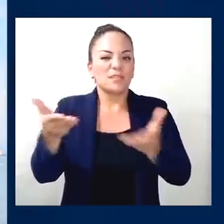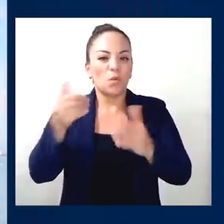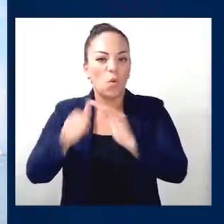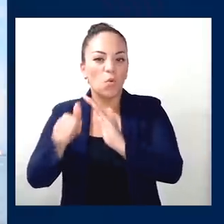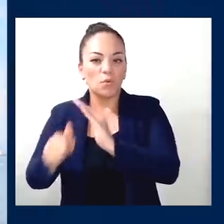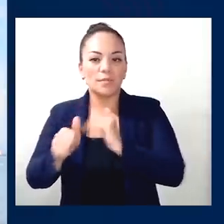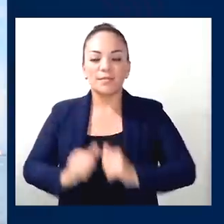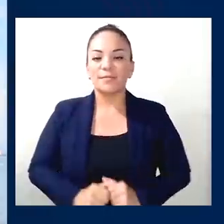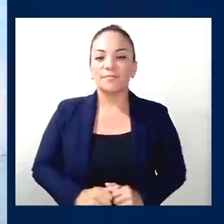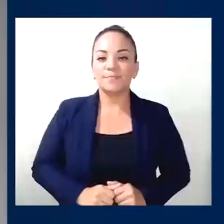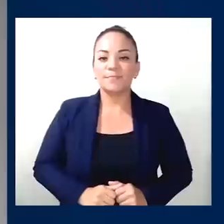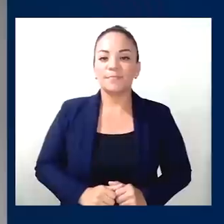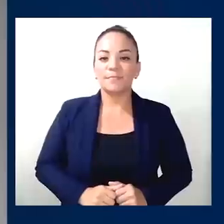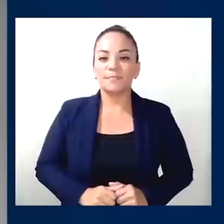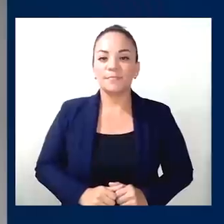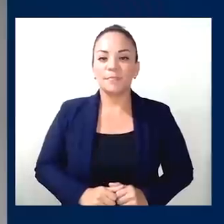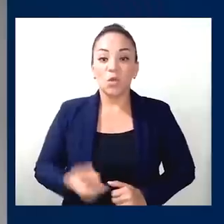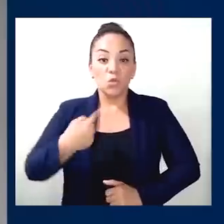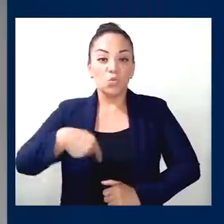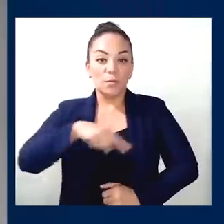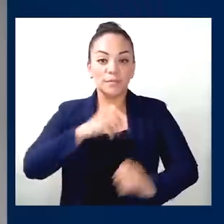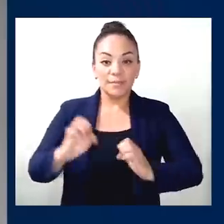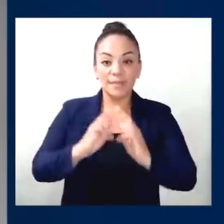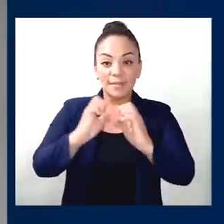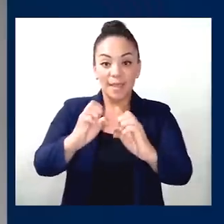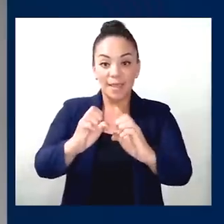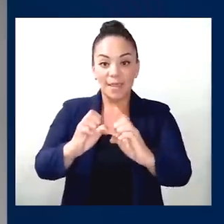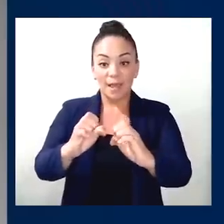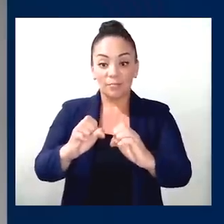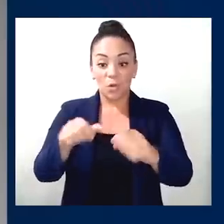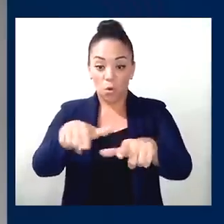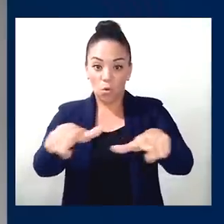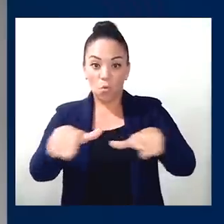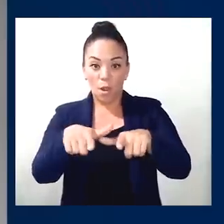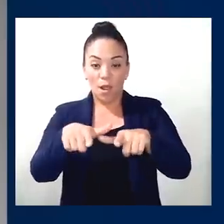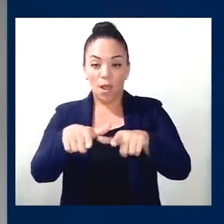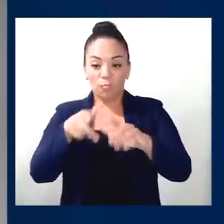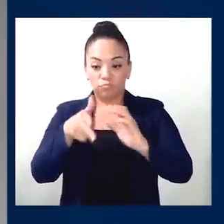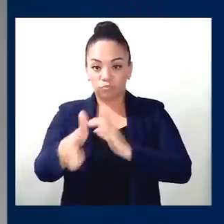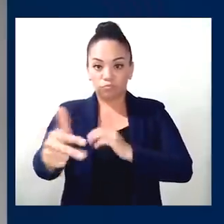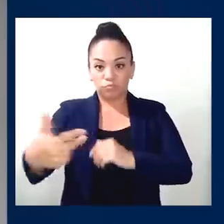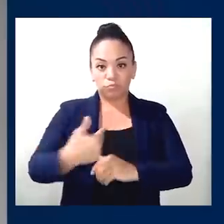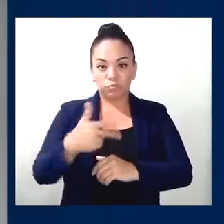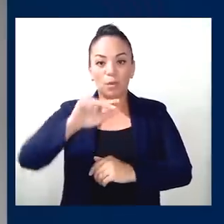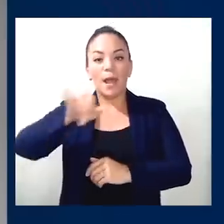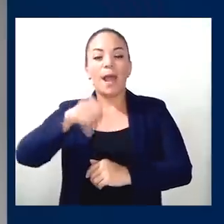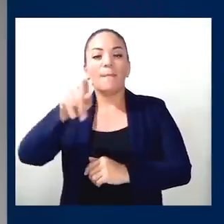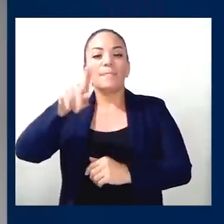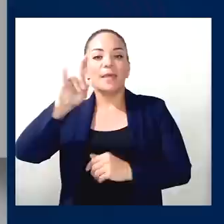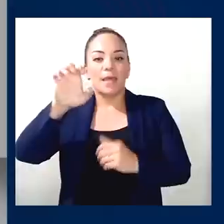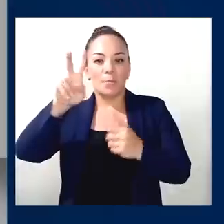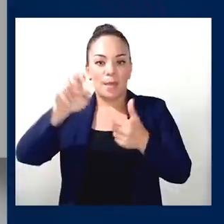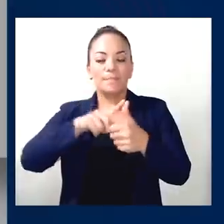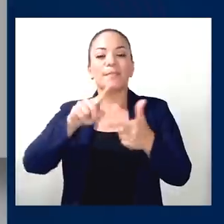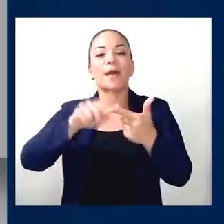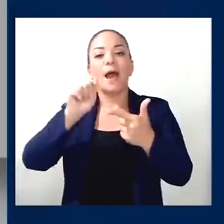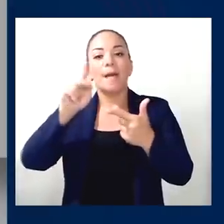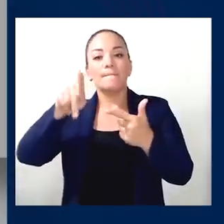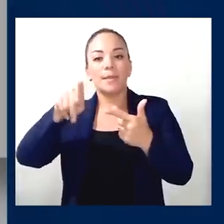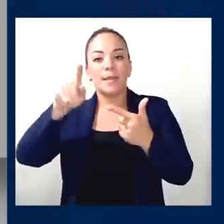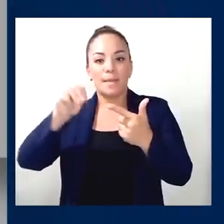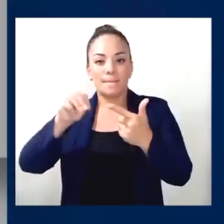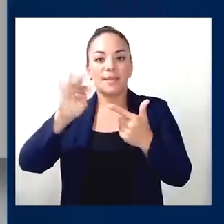contrabando. Nuestras puertas estratégicas de entrada y salida de productos como son HubDeva, APM Terminals,